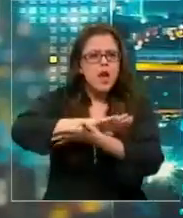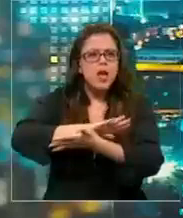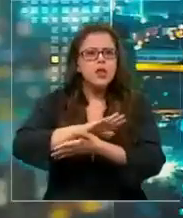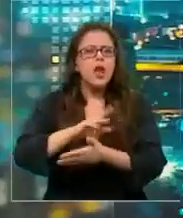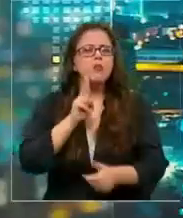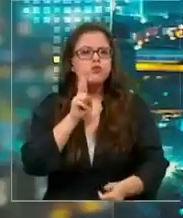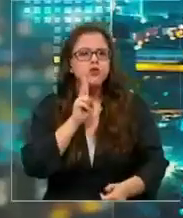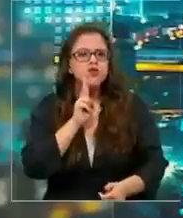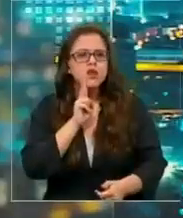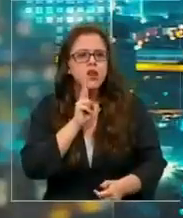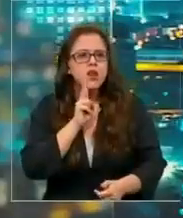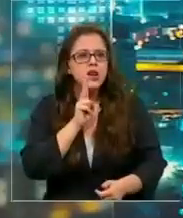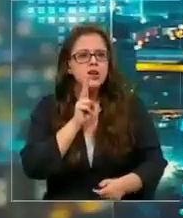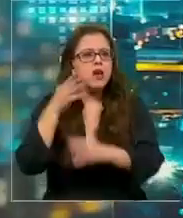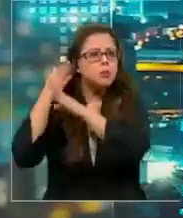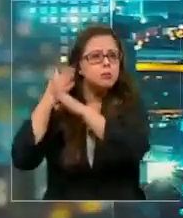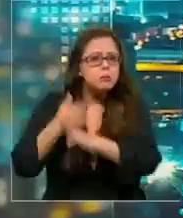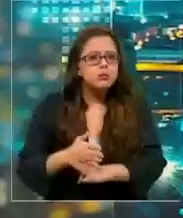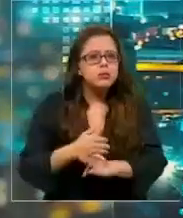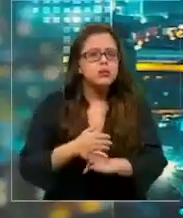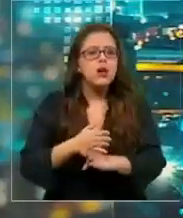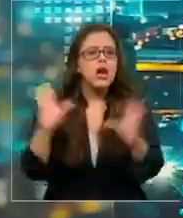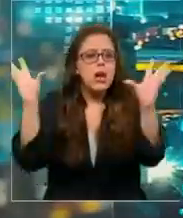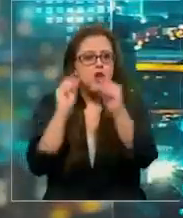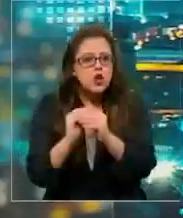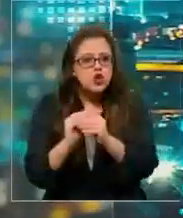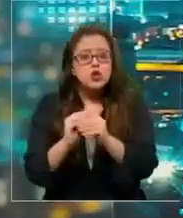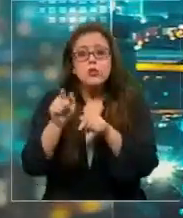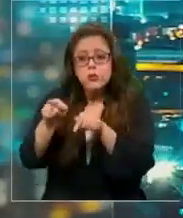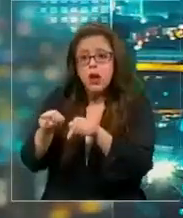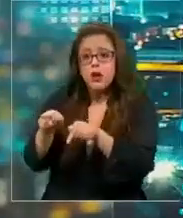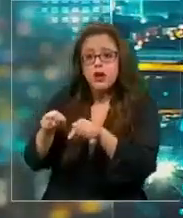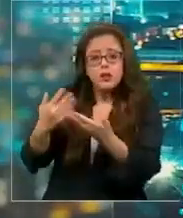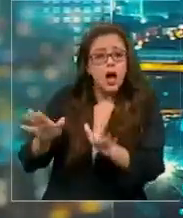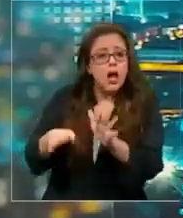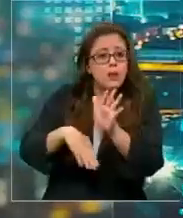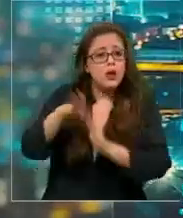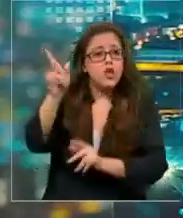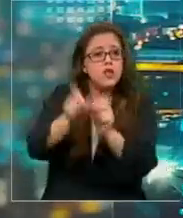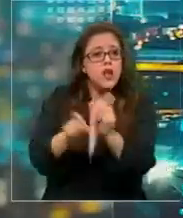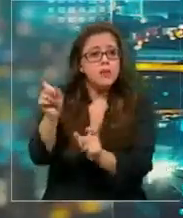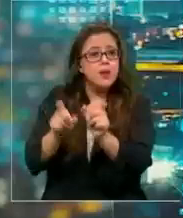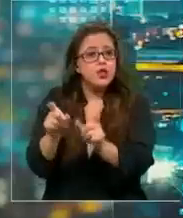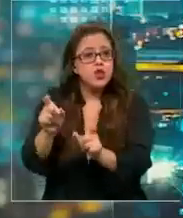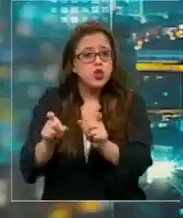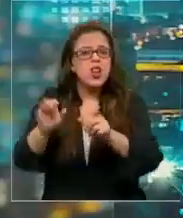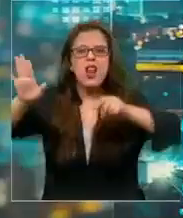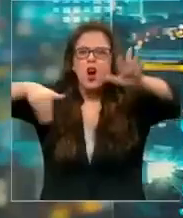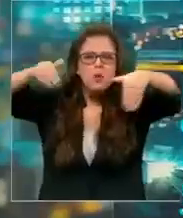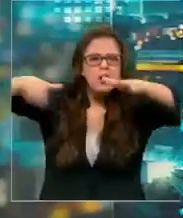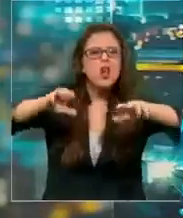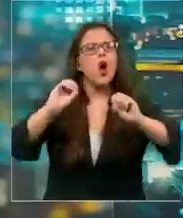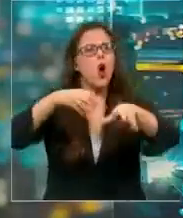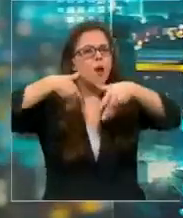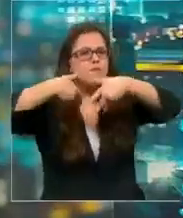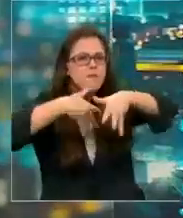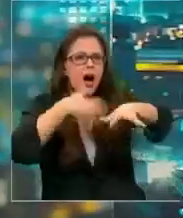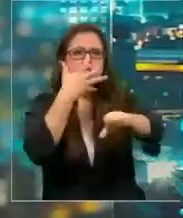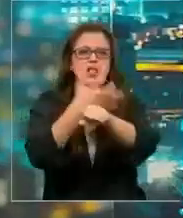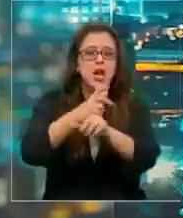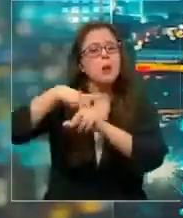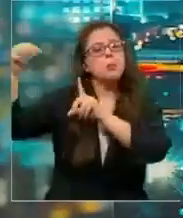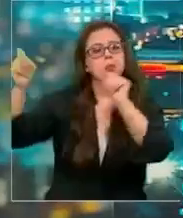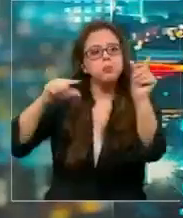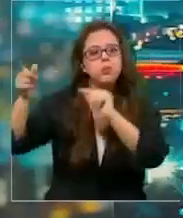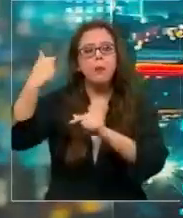en Plaza Baquedano. Claro, según dicen, llega la noche y parte de los asistentes en las distintas convocatorias o manifestaciones se va,